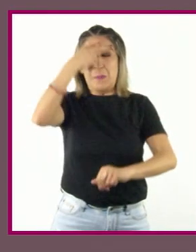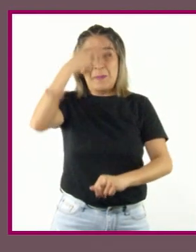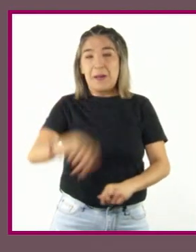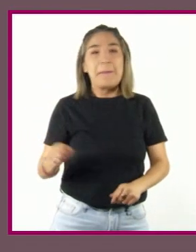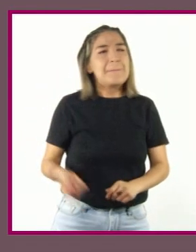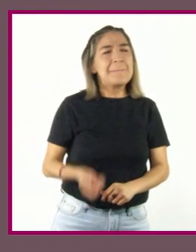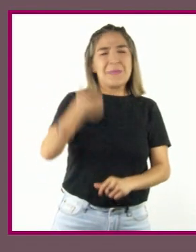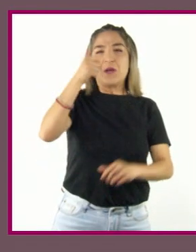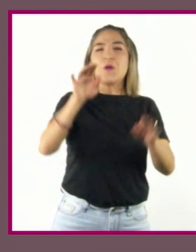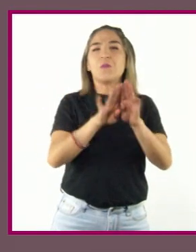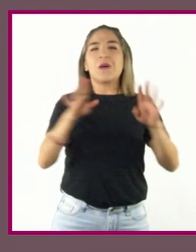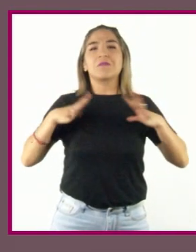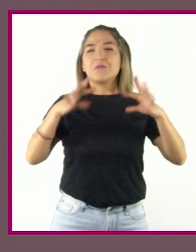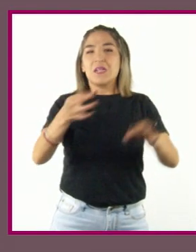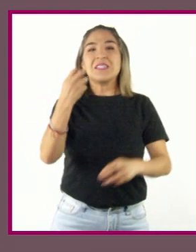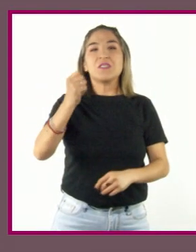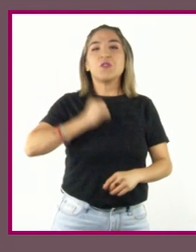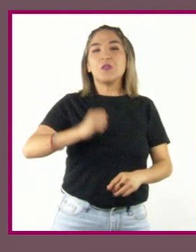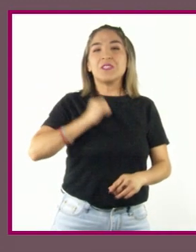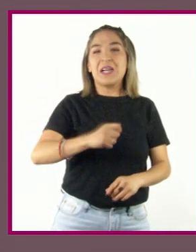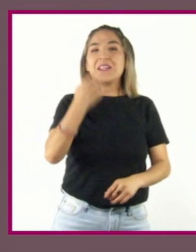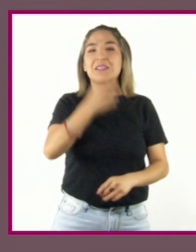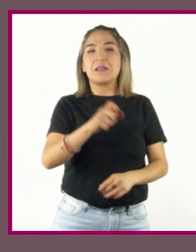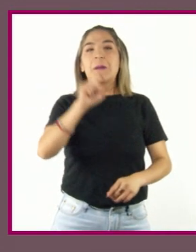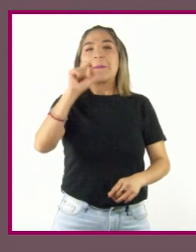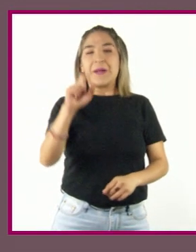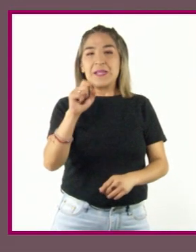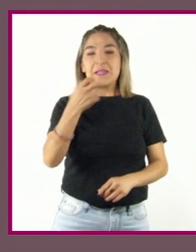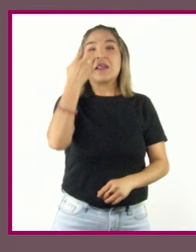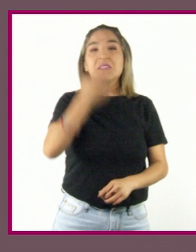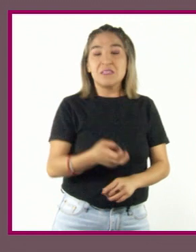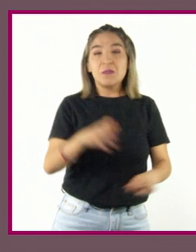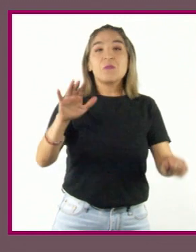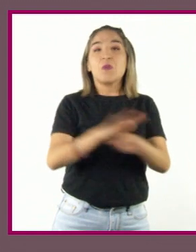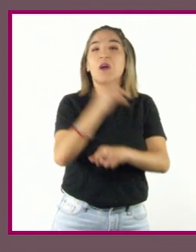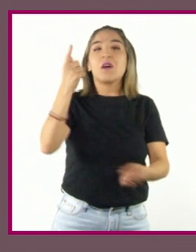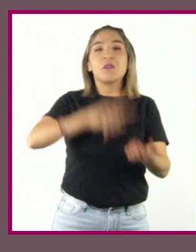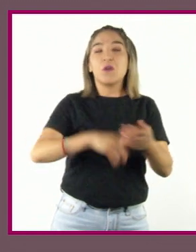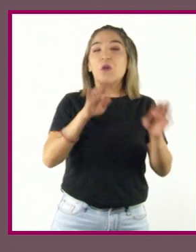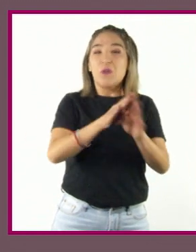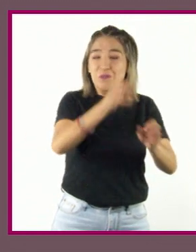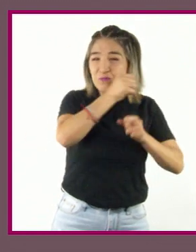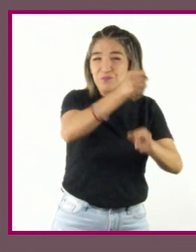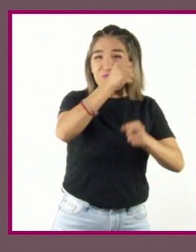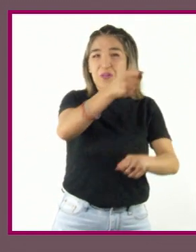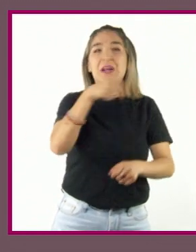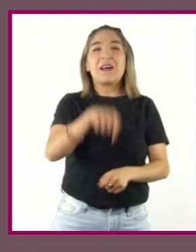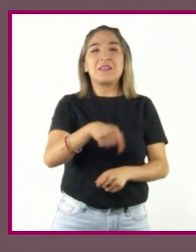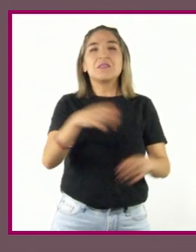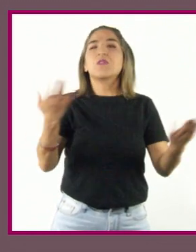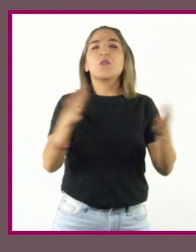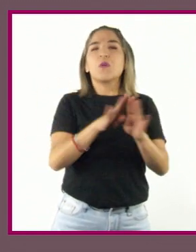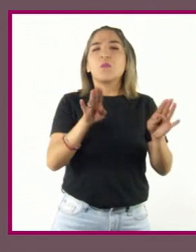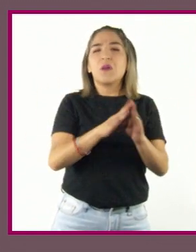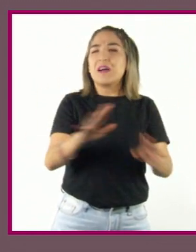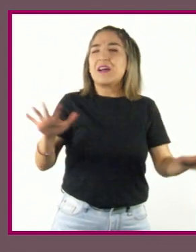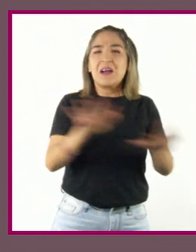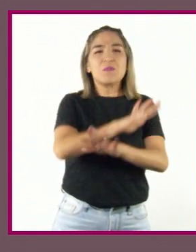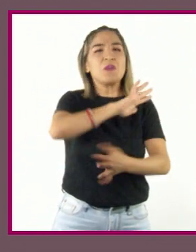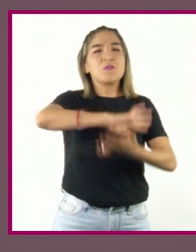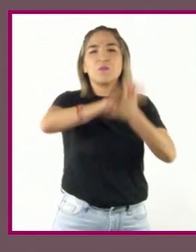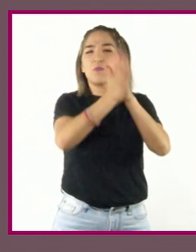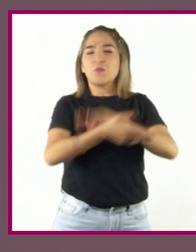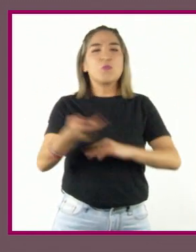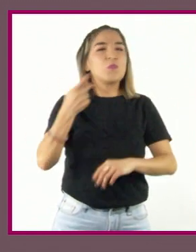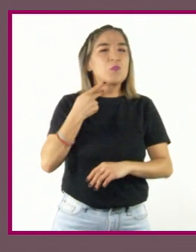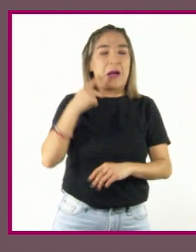revolución social del siglo XX. Se caracterizó porque el levantamiento armado que le dio inicio buscó una transformación política